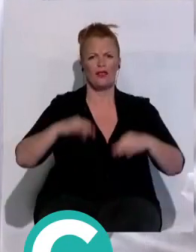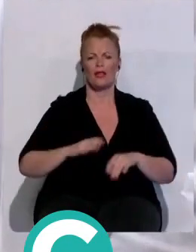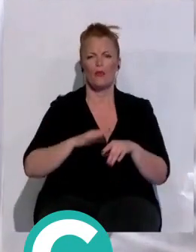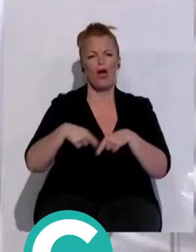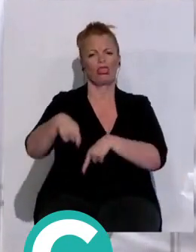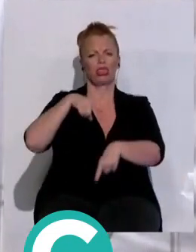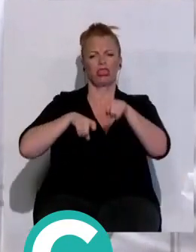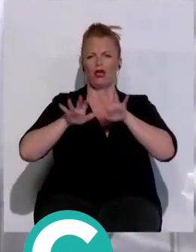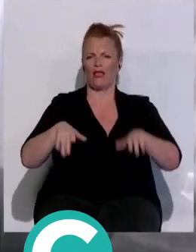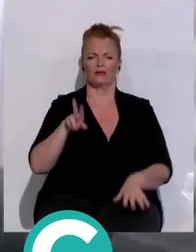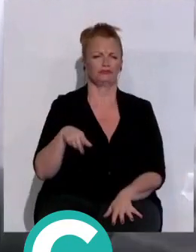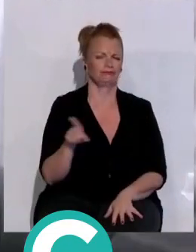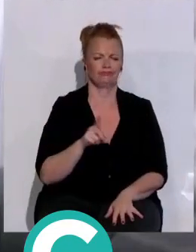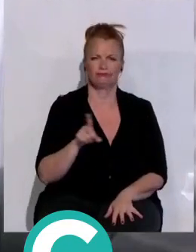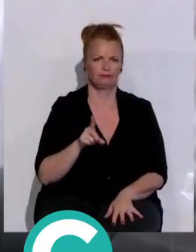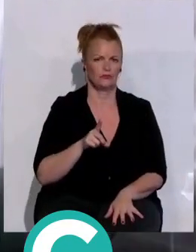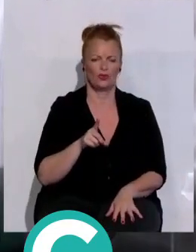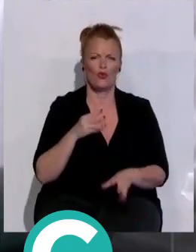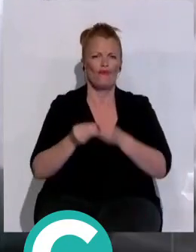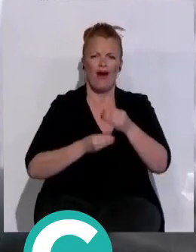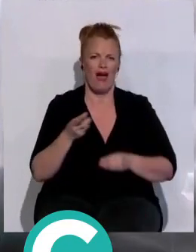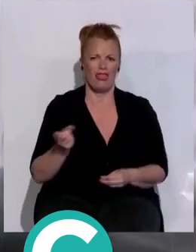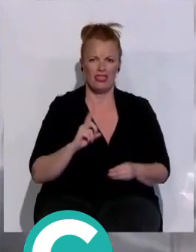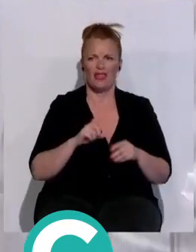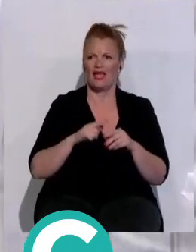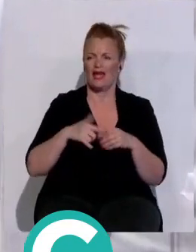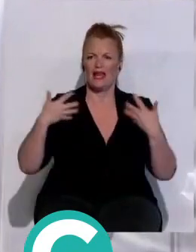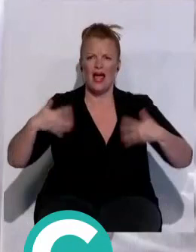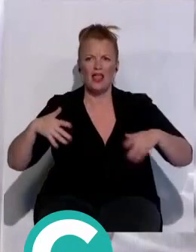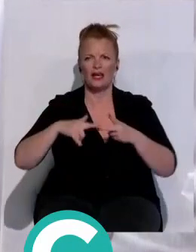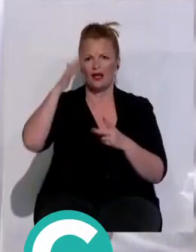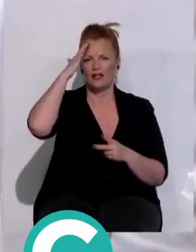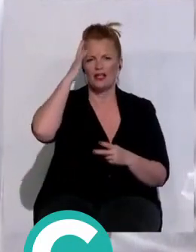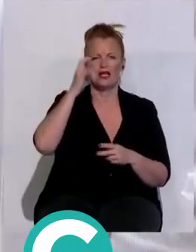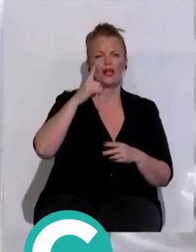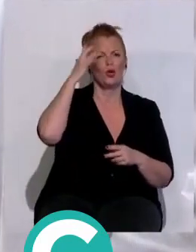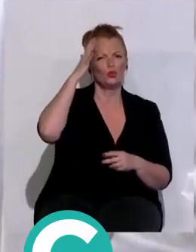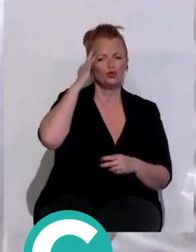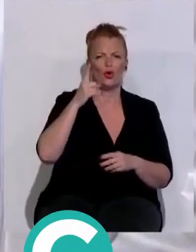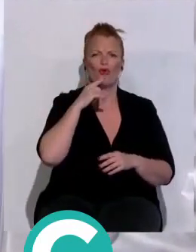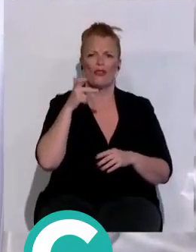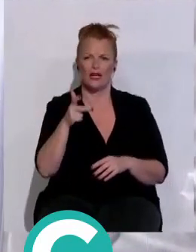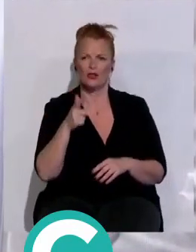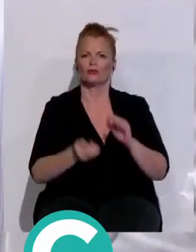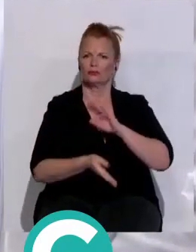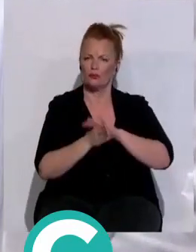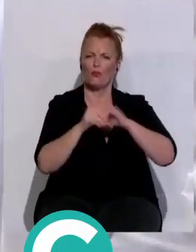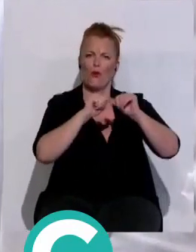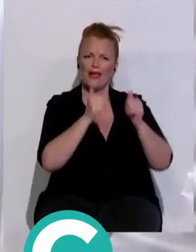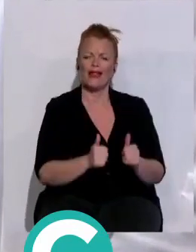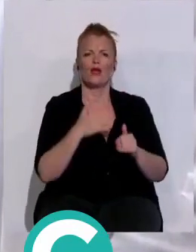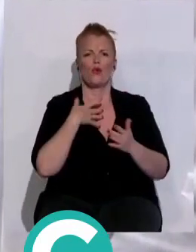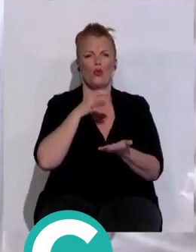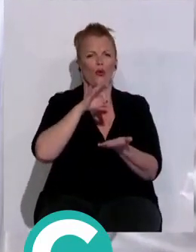marcha atrás, no va a retroceder ni en alegría, ni en ilusión, ni en derecho. Vamos a seguir poniendo el modelo de ciudad por